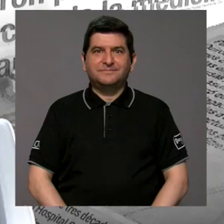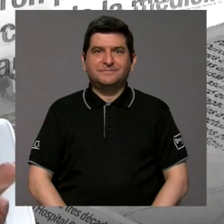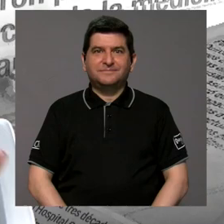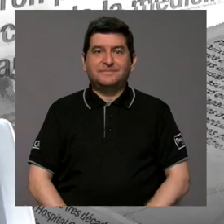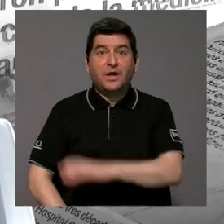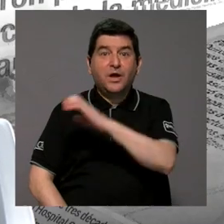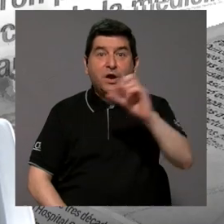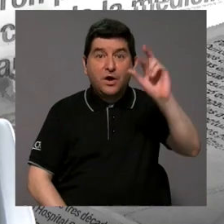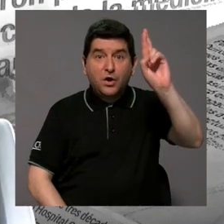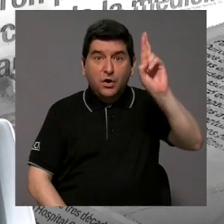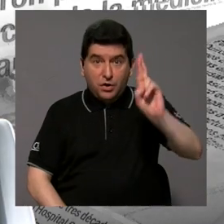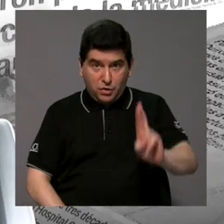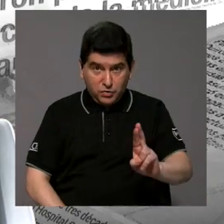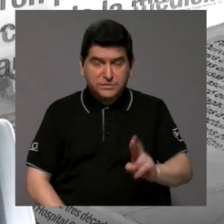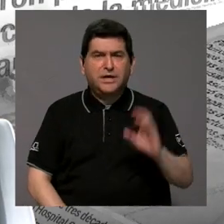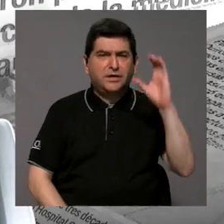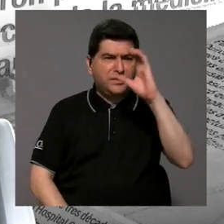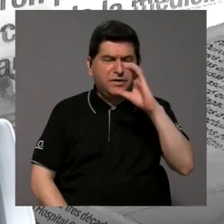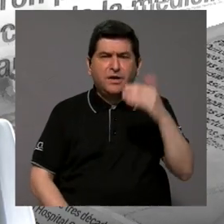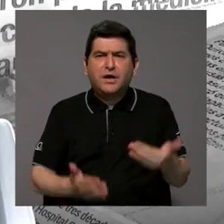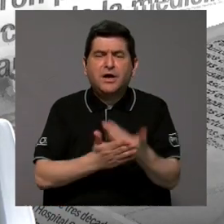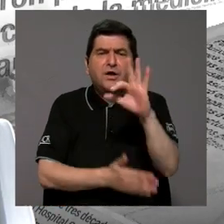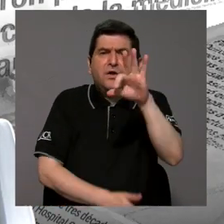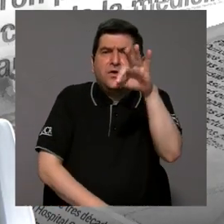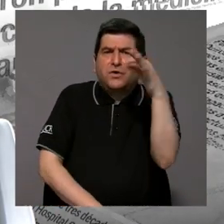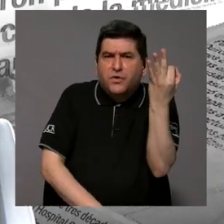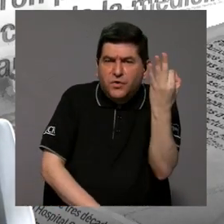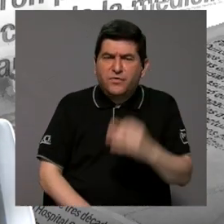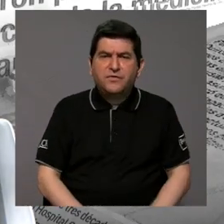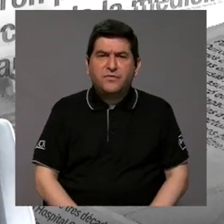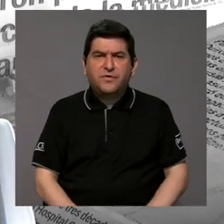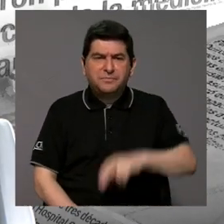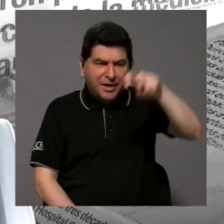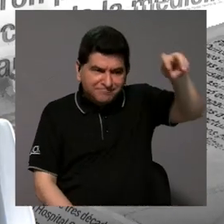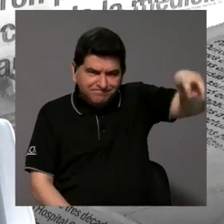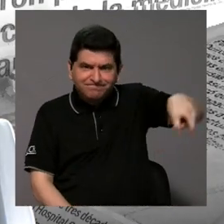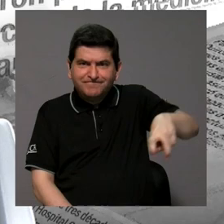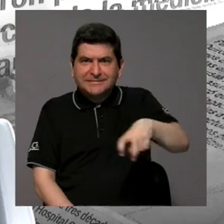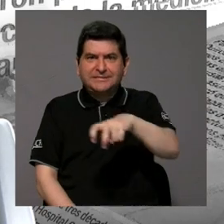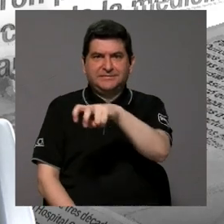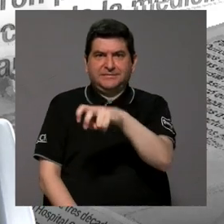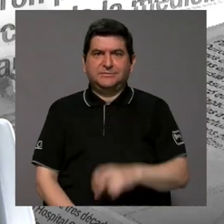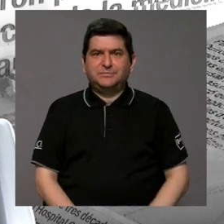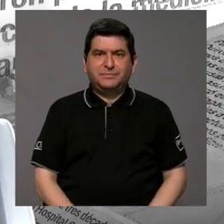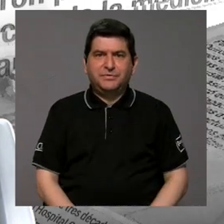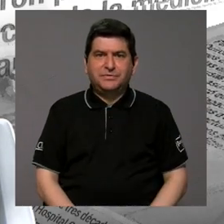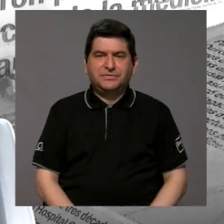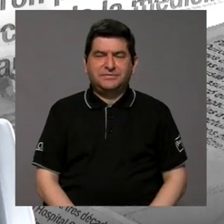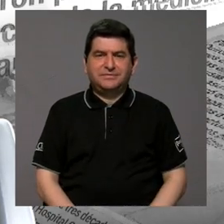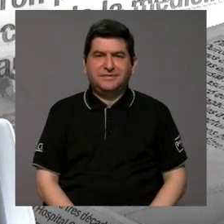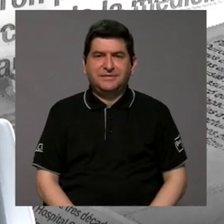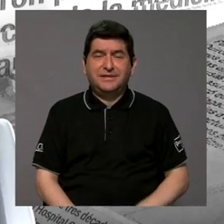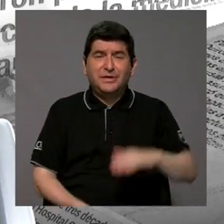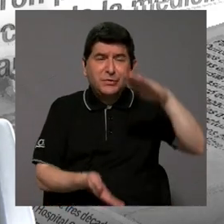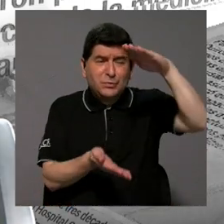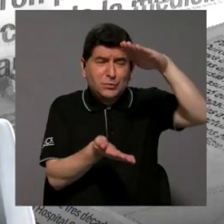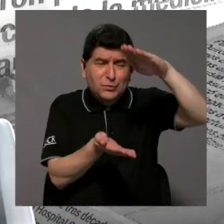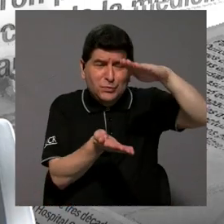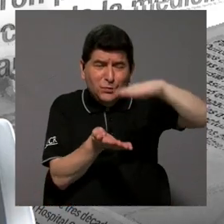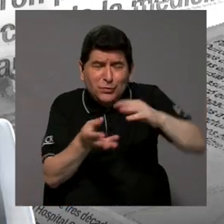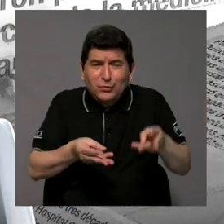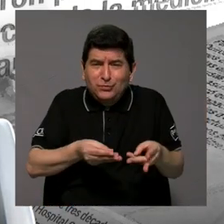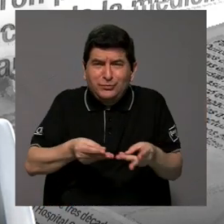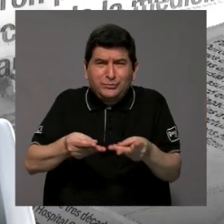No hay duda de que Costa Rica busca nuevas formas de una movilidad automotriz con